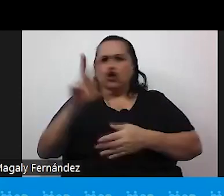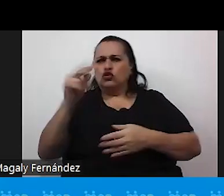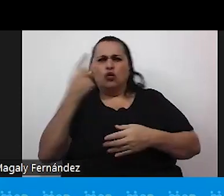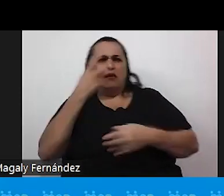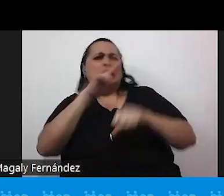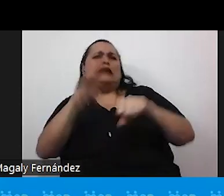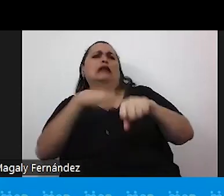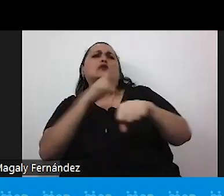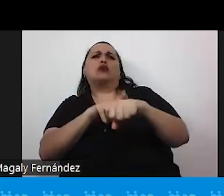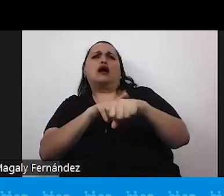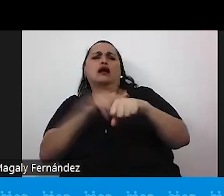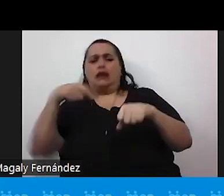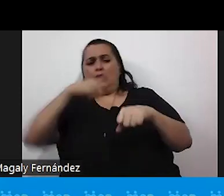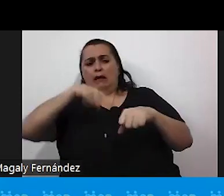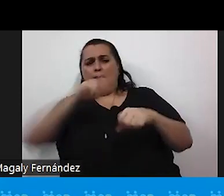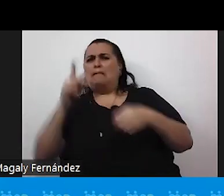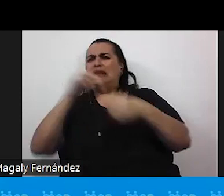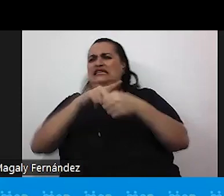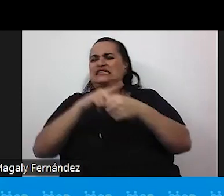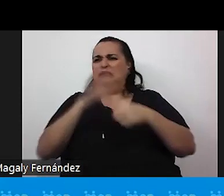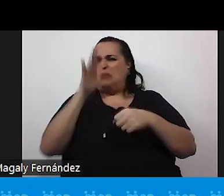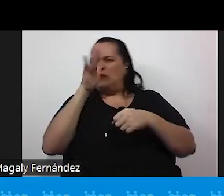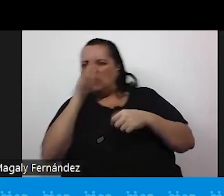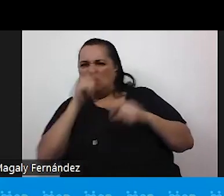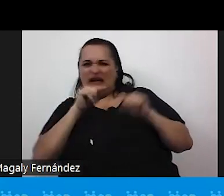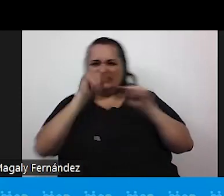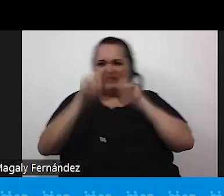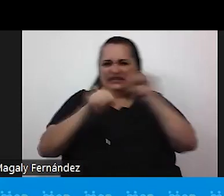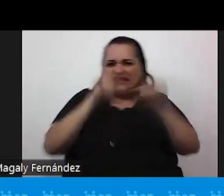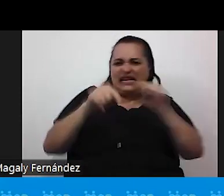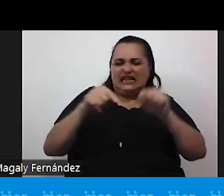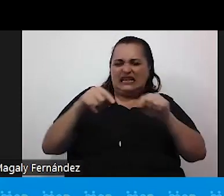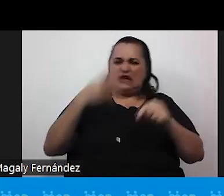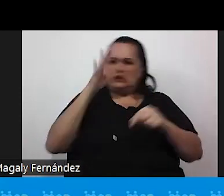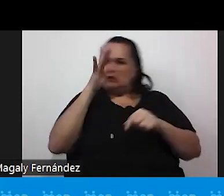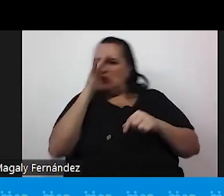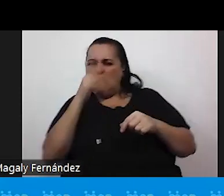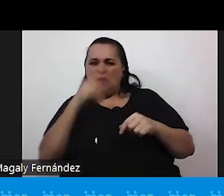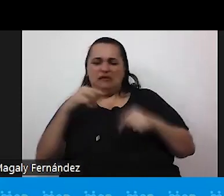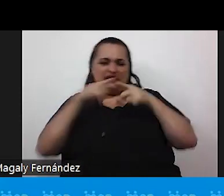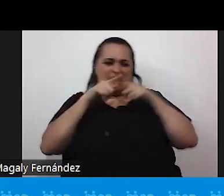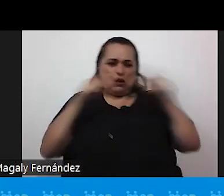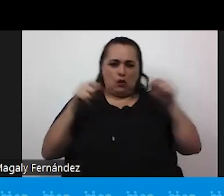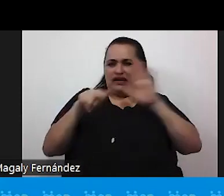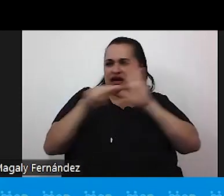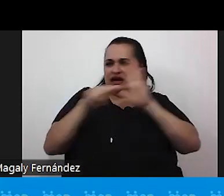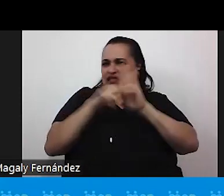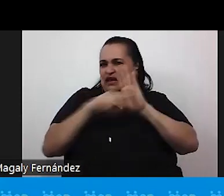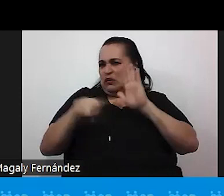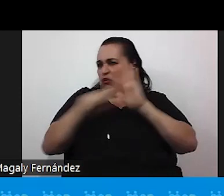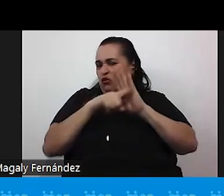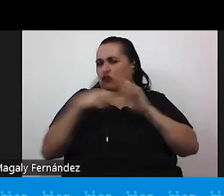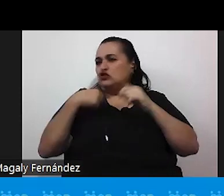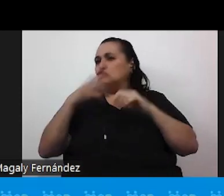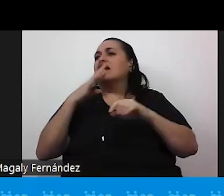no participemos en choteos burlas bromas lenguaje negativo al referirnos a